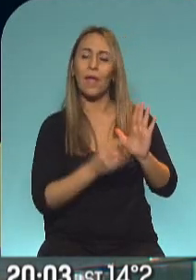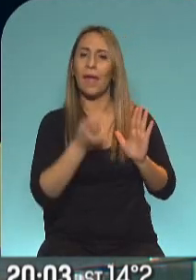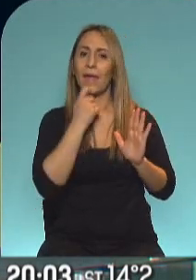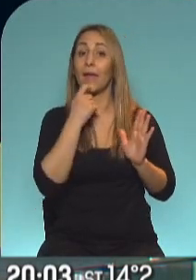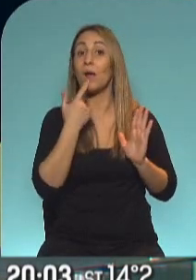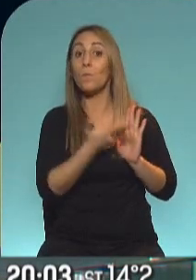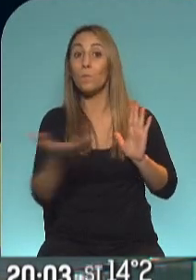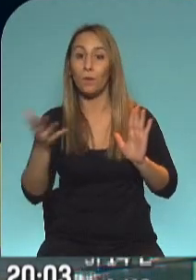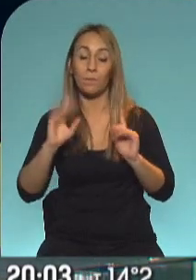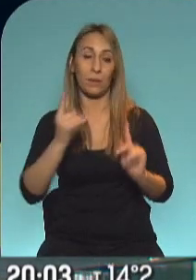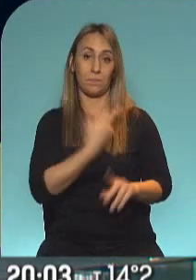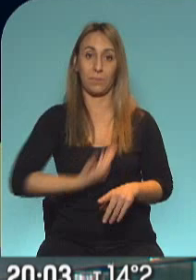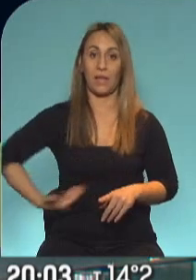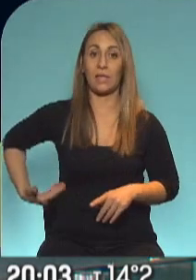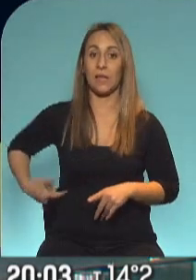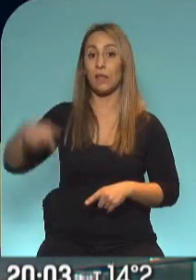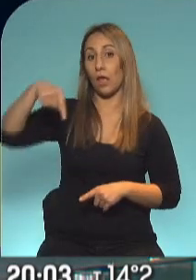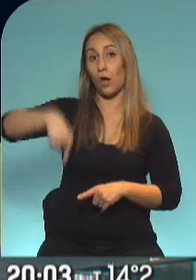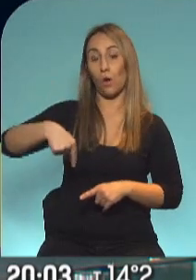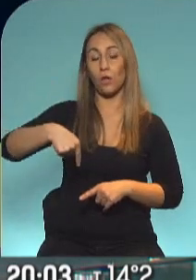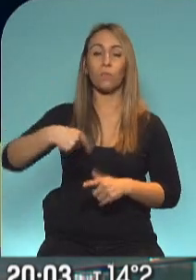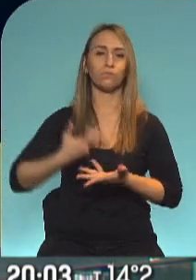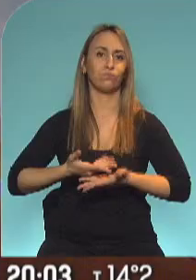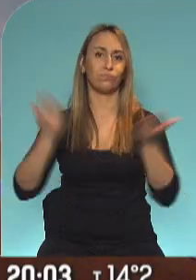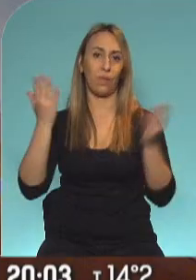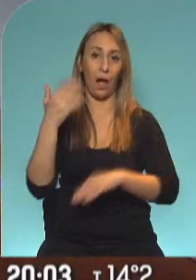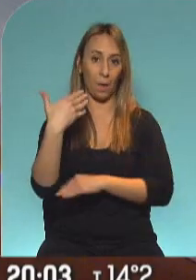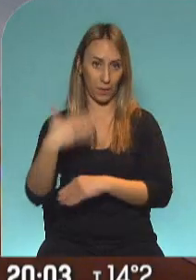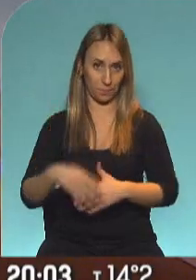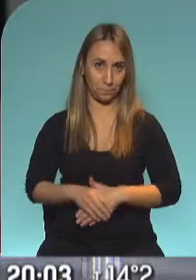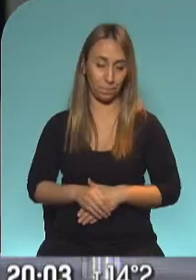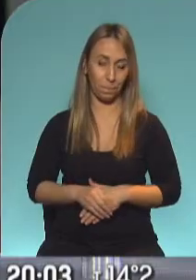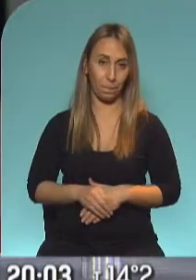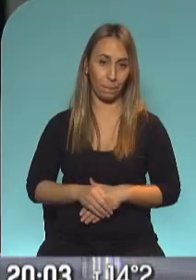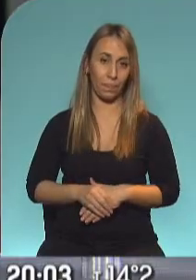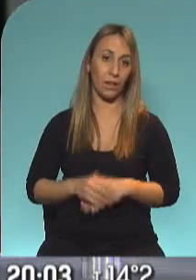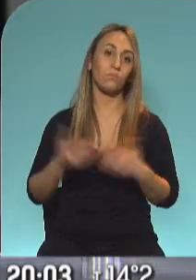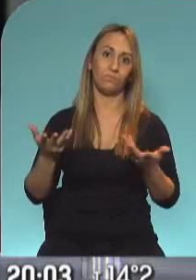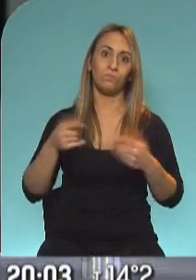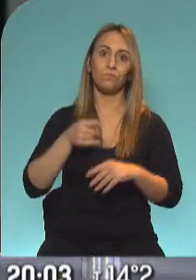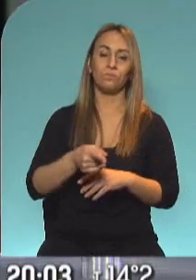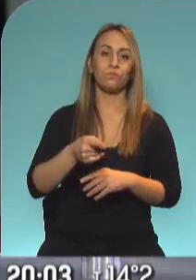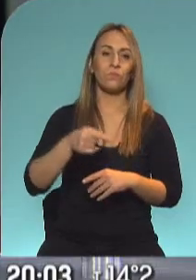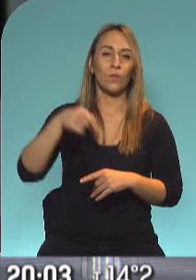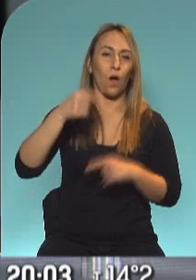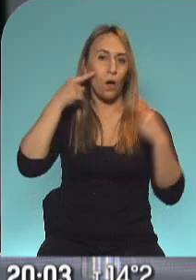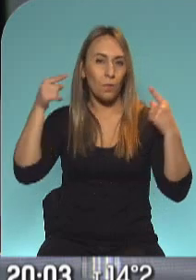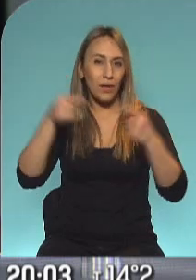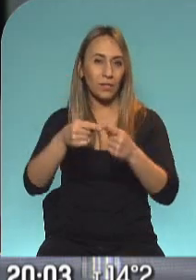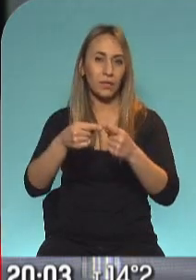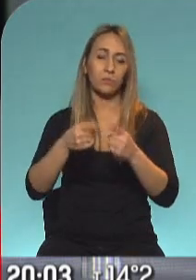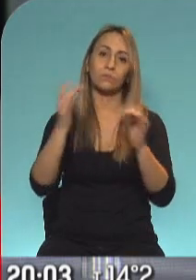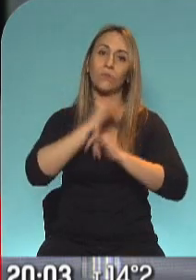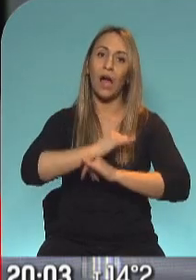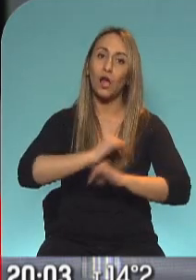el presidente de la nación saliera hoy, Lucía Esikof, a hablar del tema. Así es, Ariel. Un acto que tenía como eje anunciar obras de